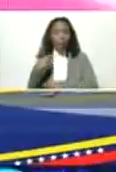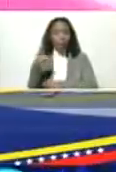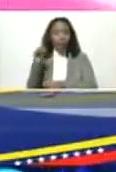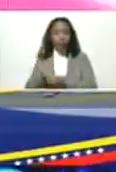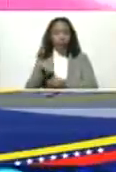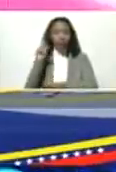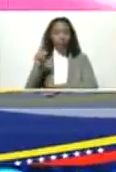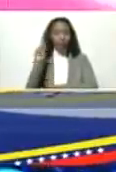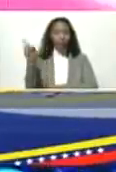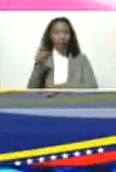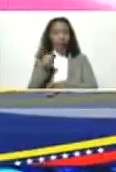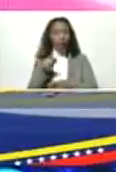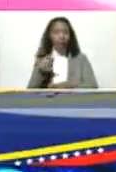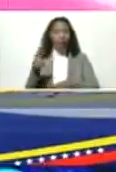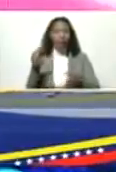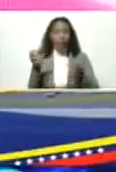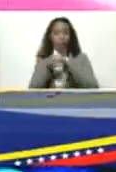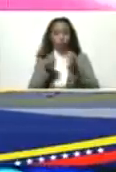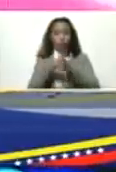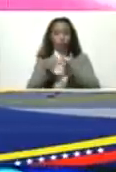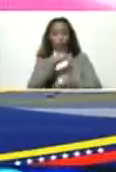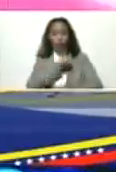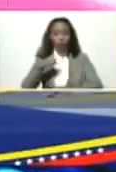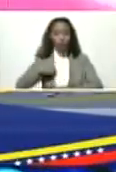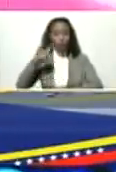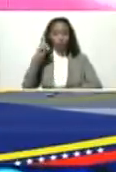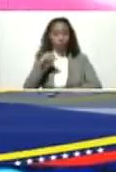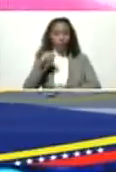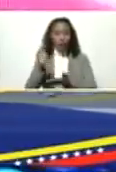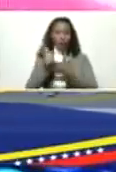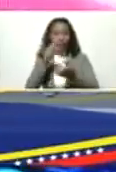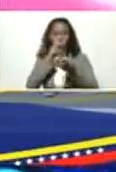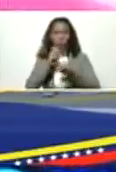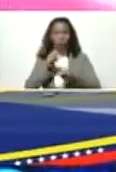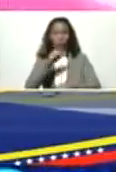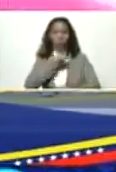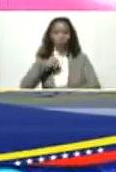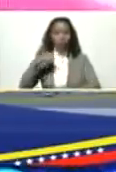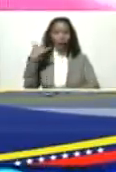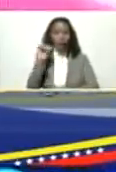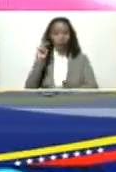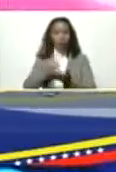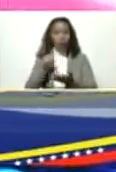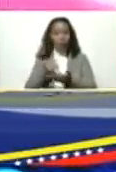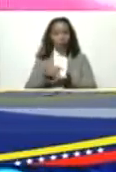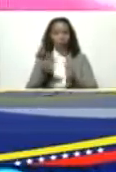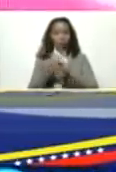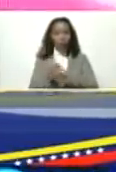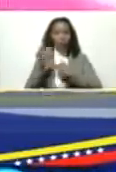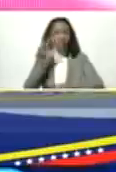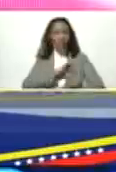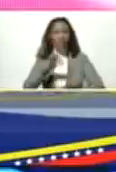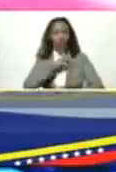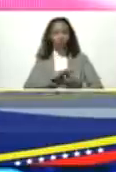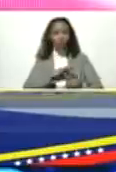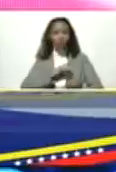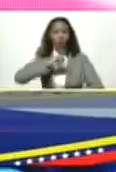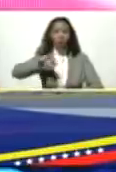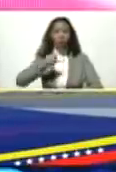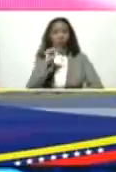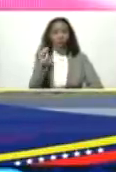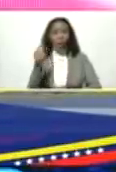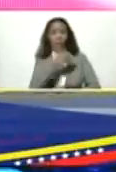y que la banca privada nos ayude de la banca privada está señor José Grasso Vecchio